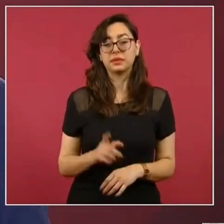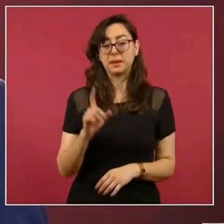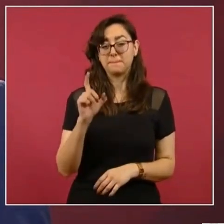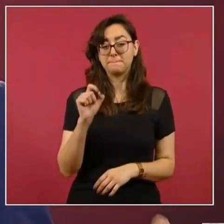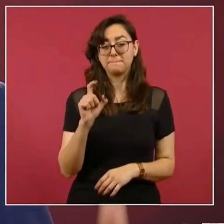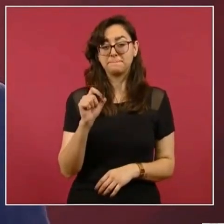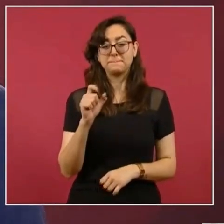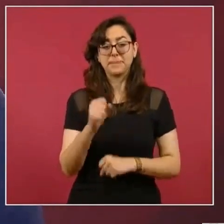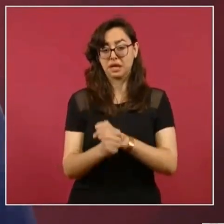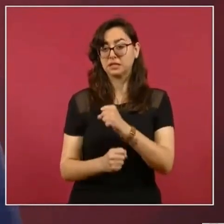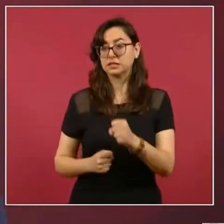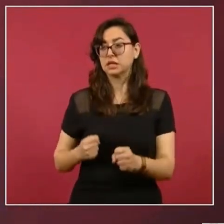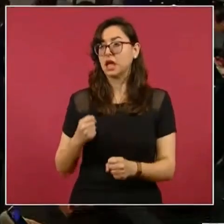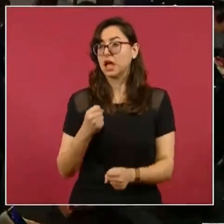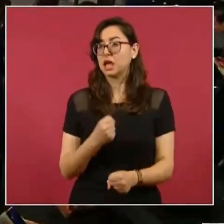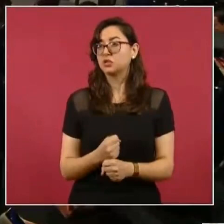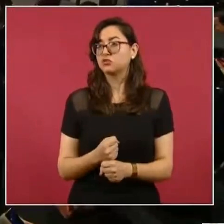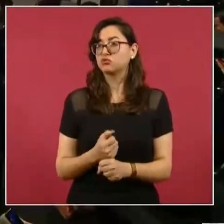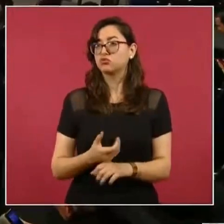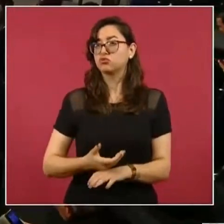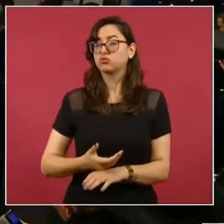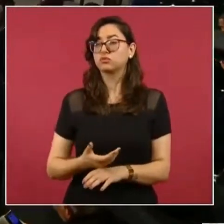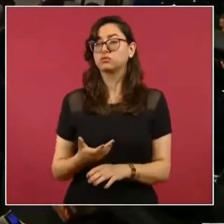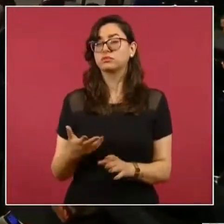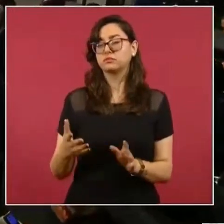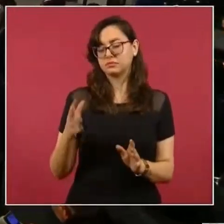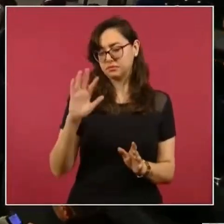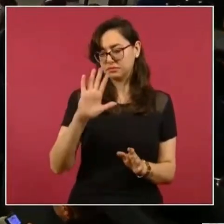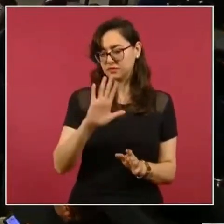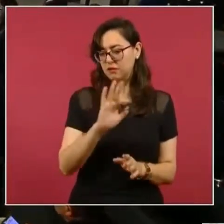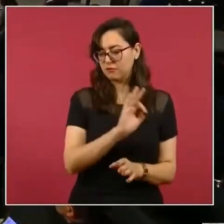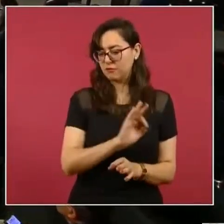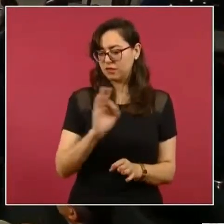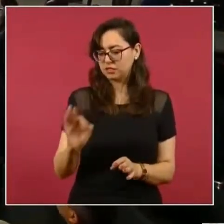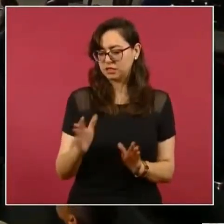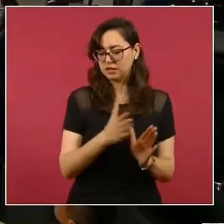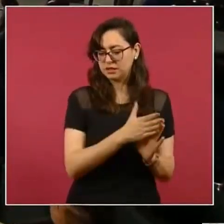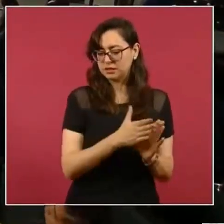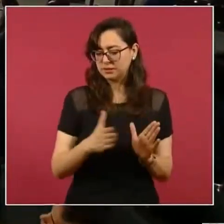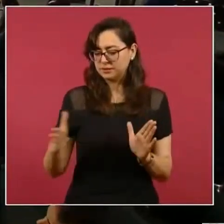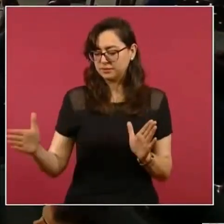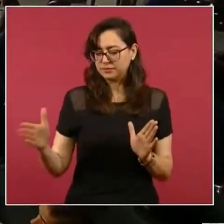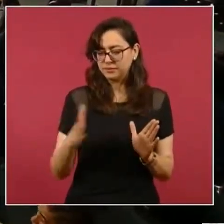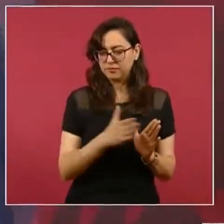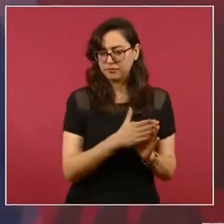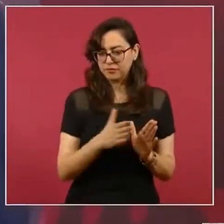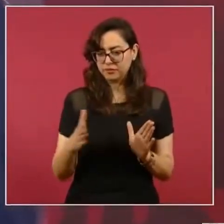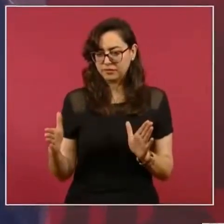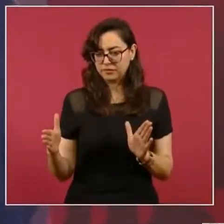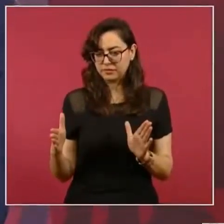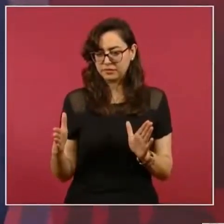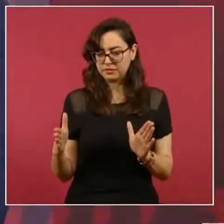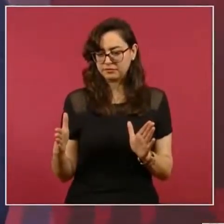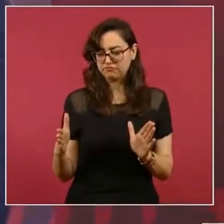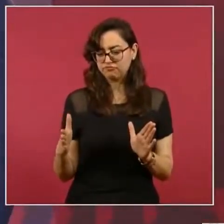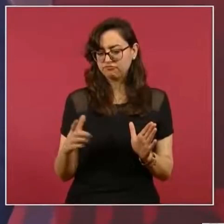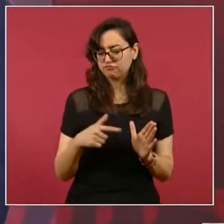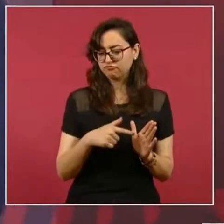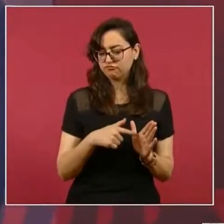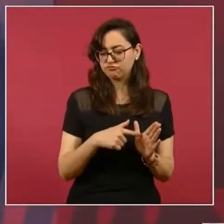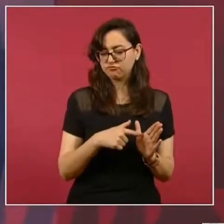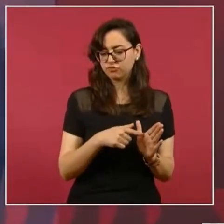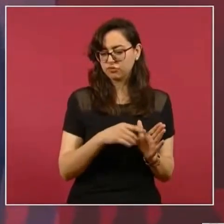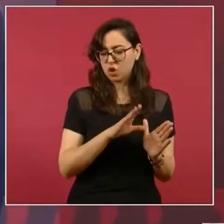la década de los 90